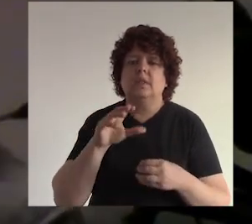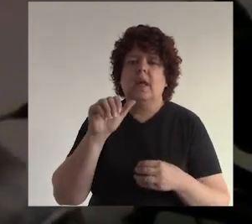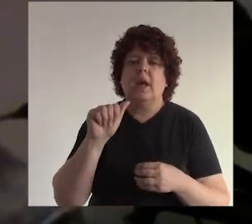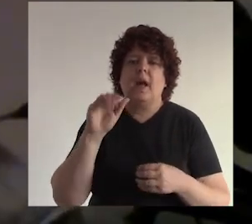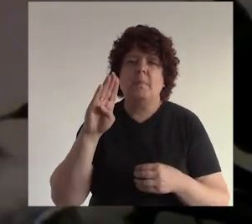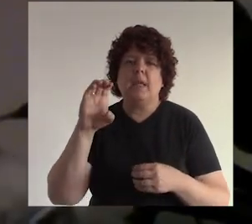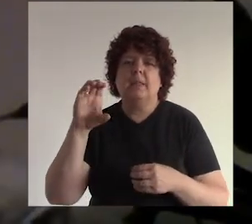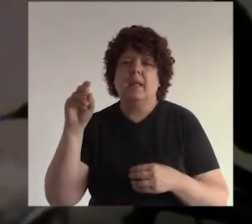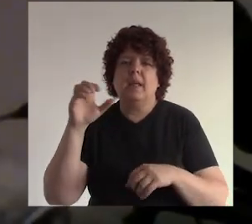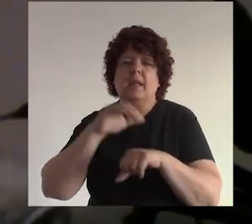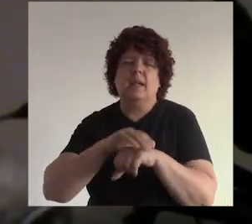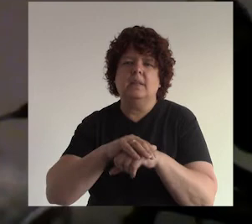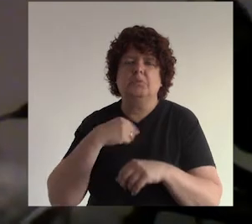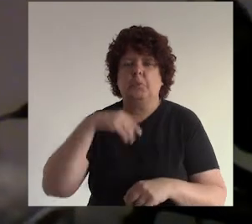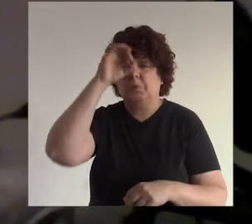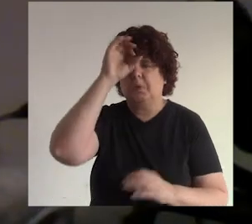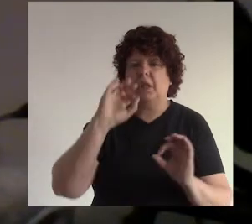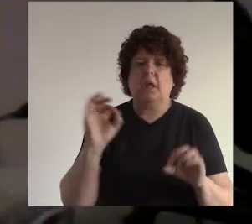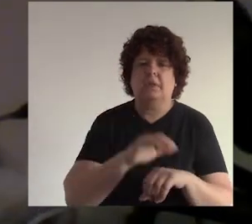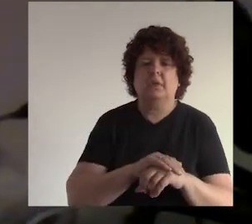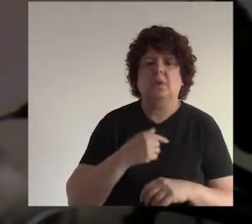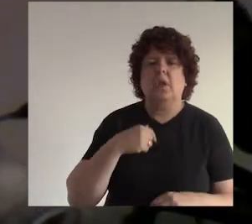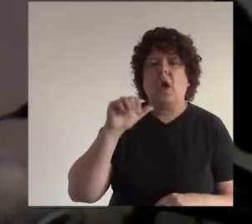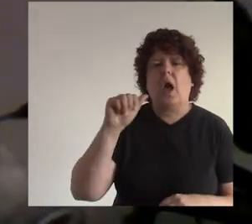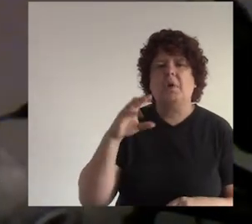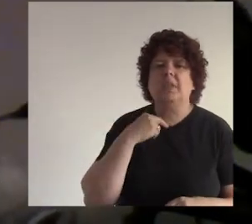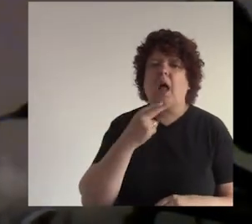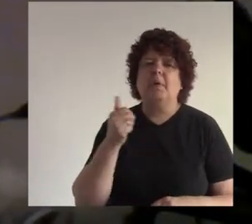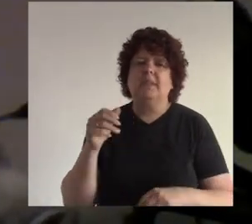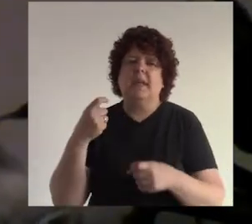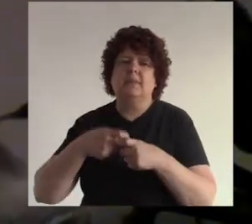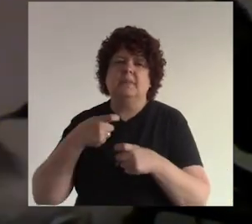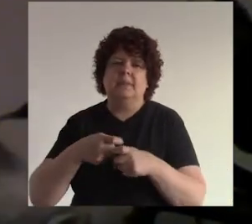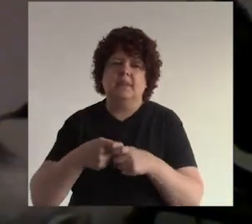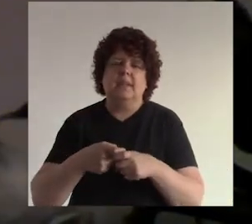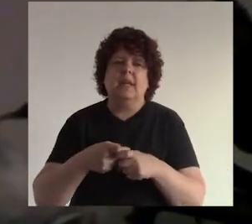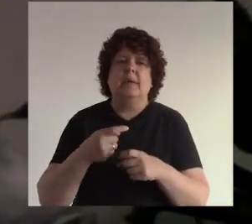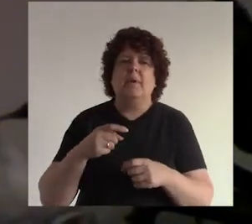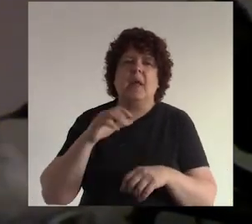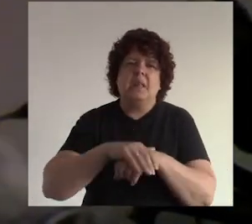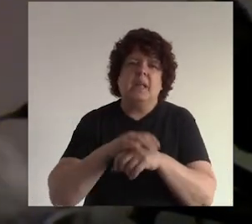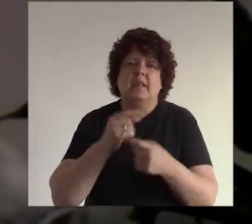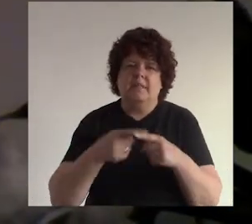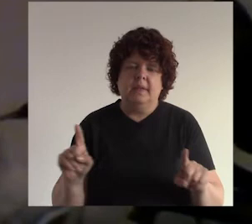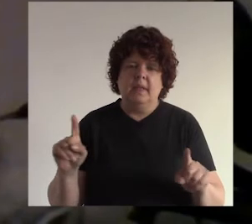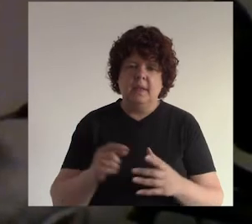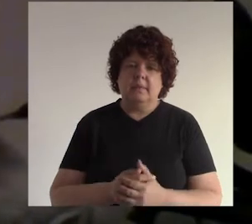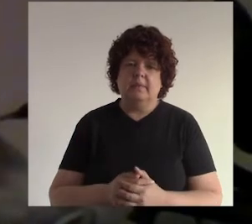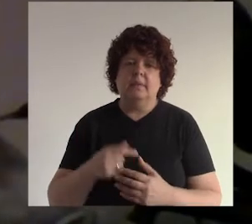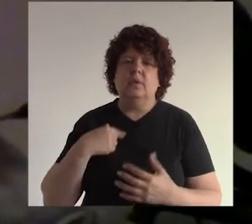dice el abecedario en inglés porque yo no sé inglés ¿no? yo digo A, B, C, D y no es así es A, B, C, B, I ¿no?